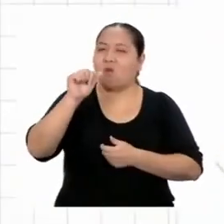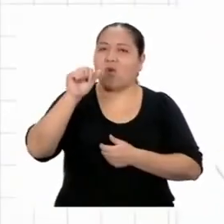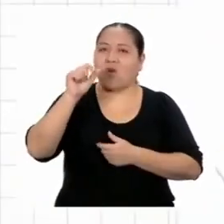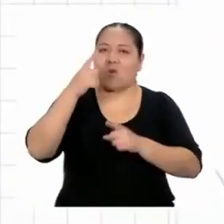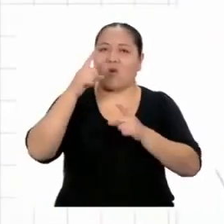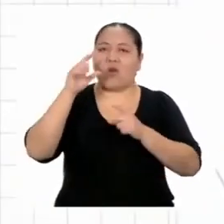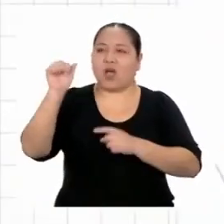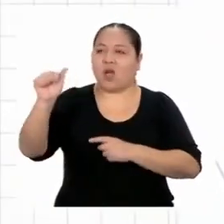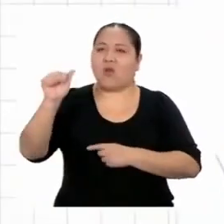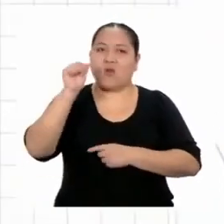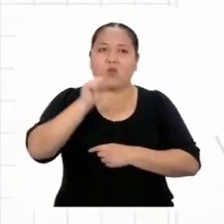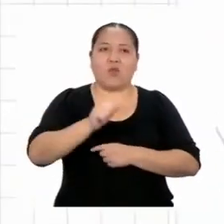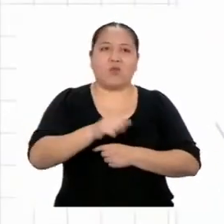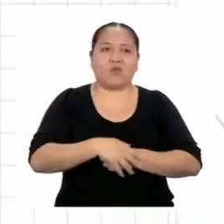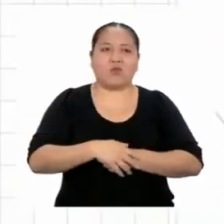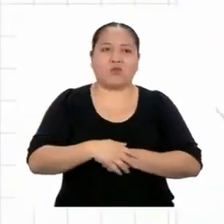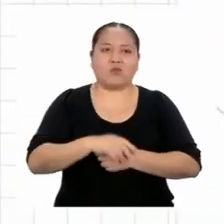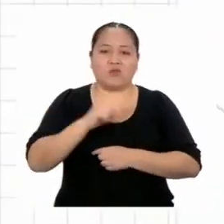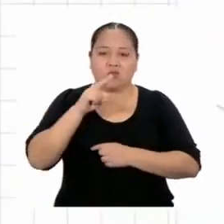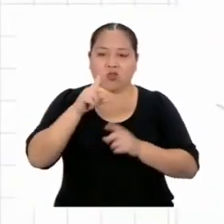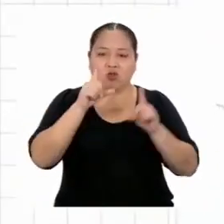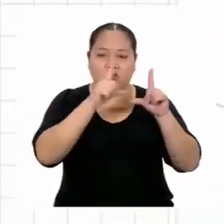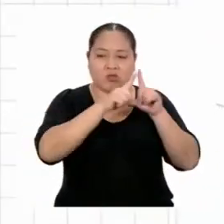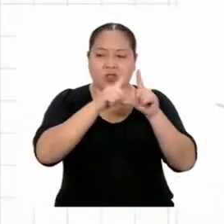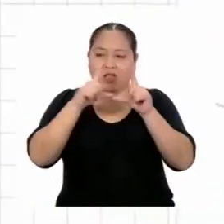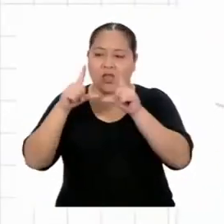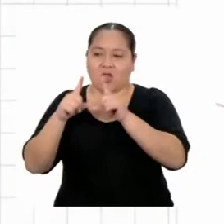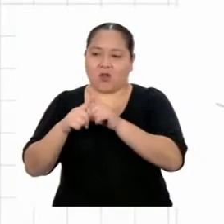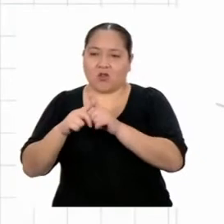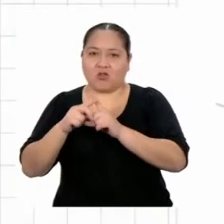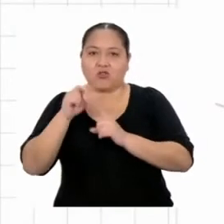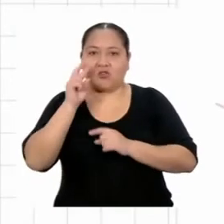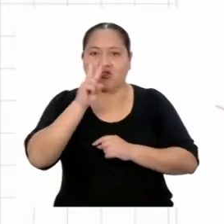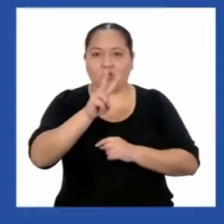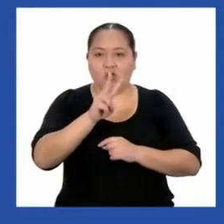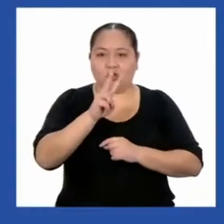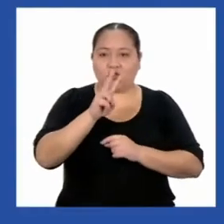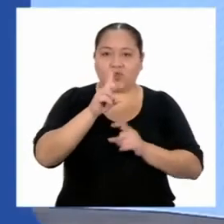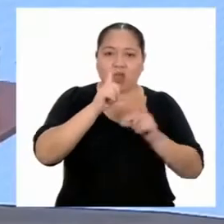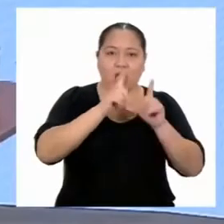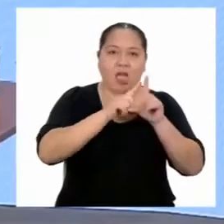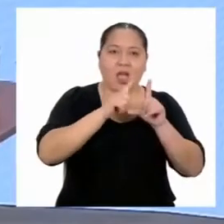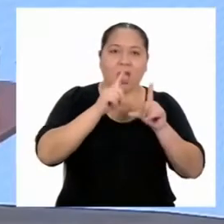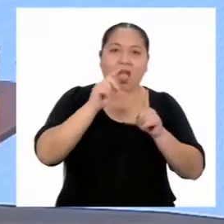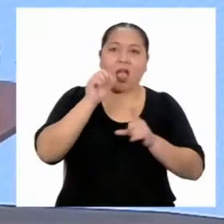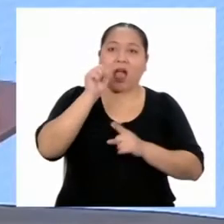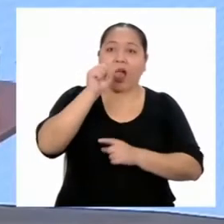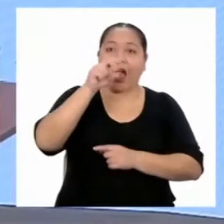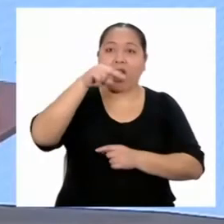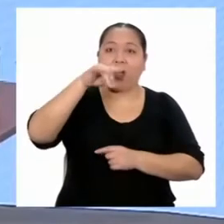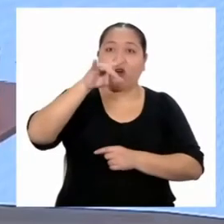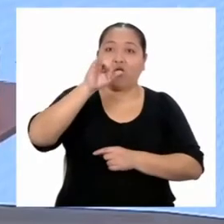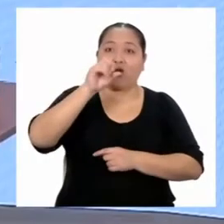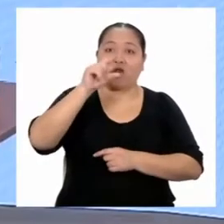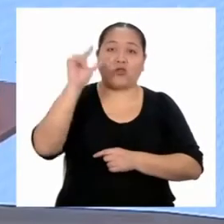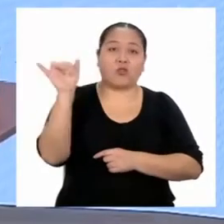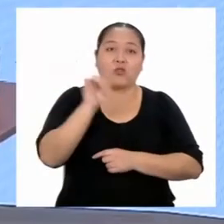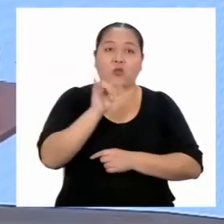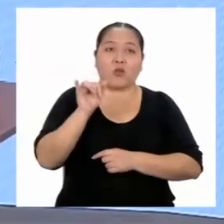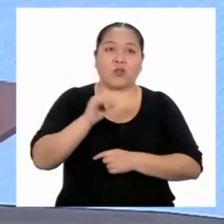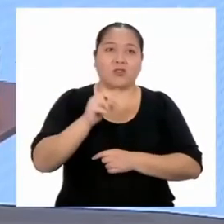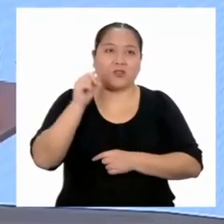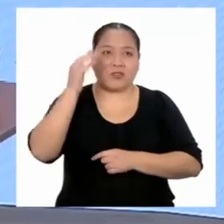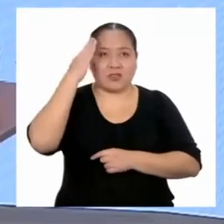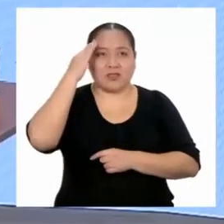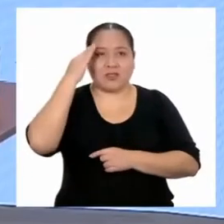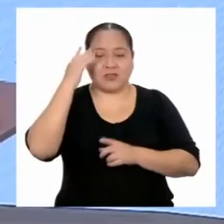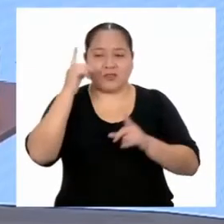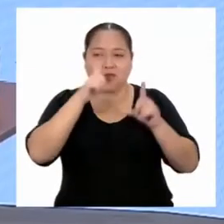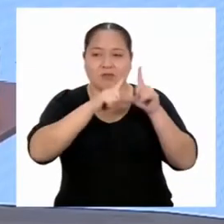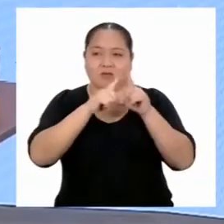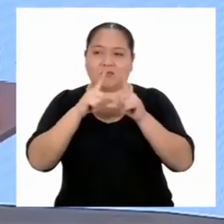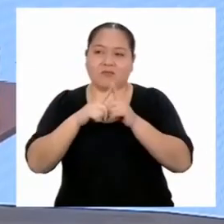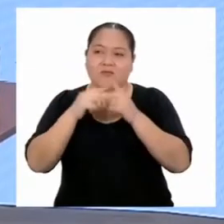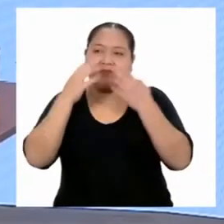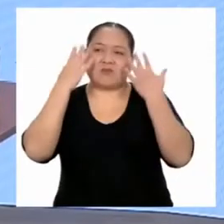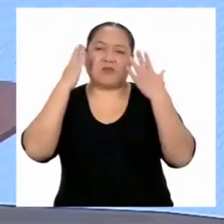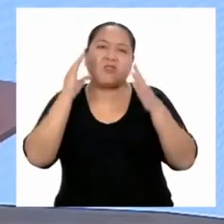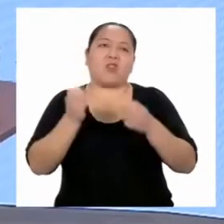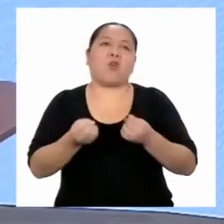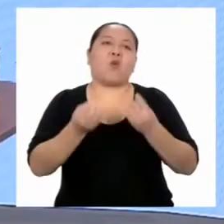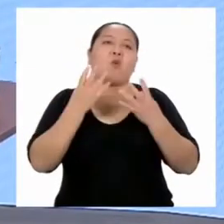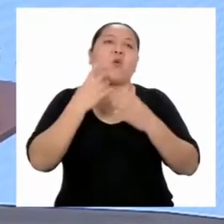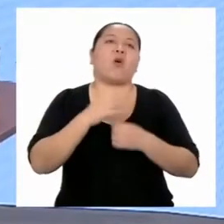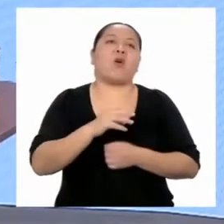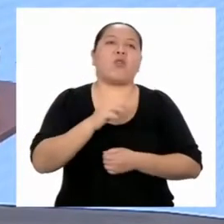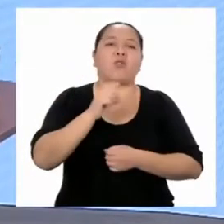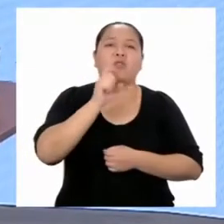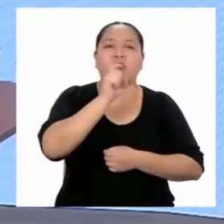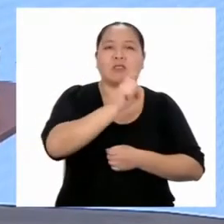son semejantes cuando dos de sus ángulos son congruentes. Ya sé que son semejantes, pero sigo sin hallar X, o sea,